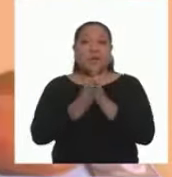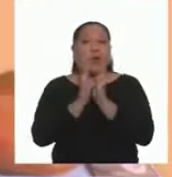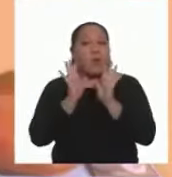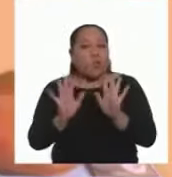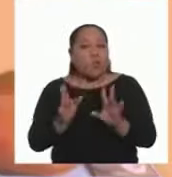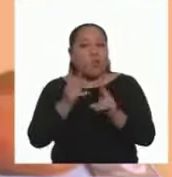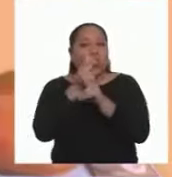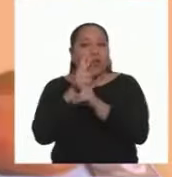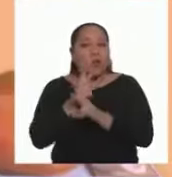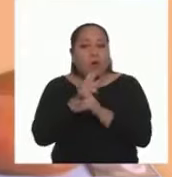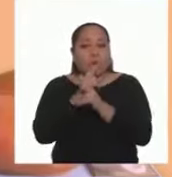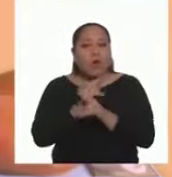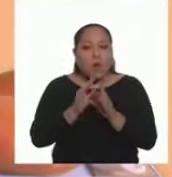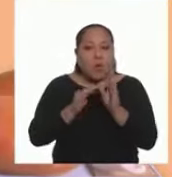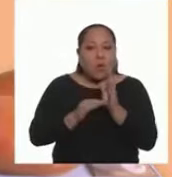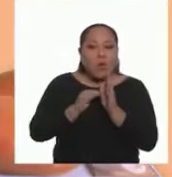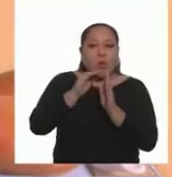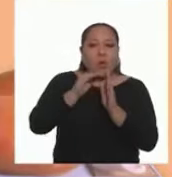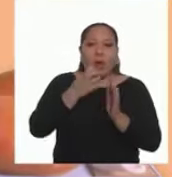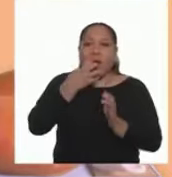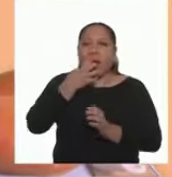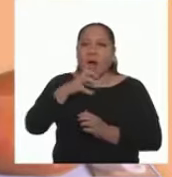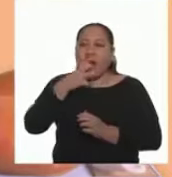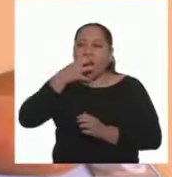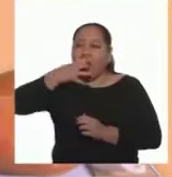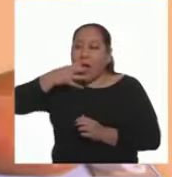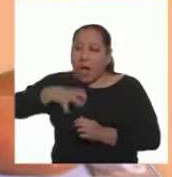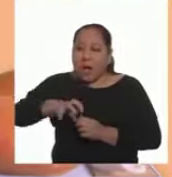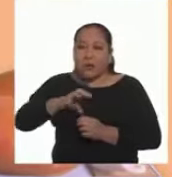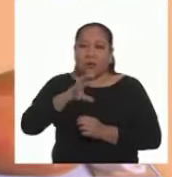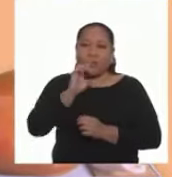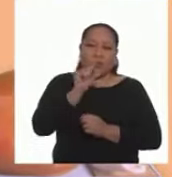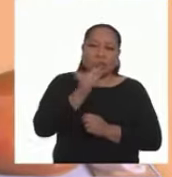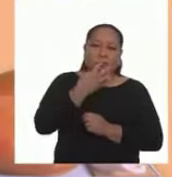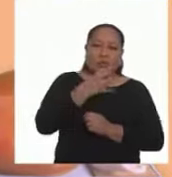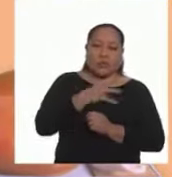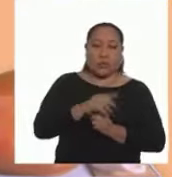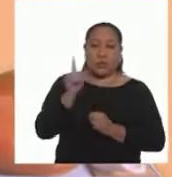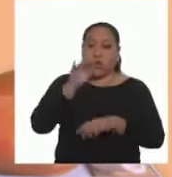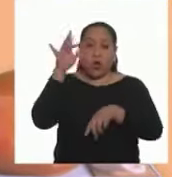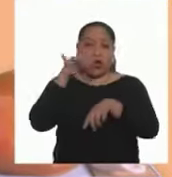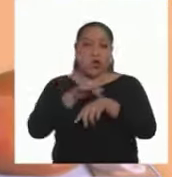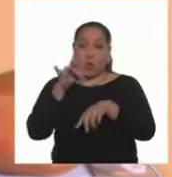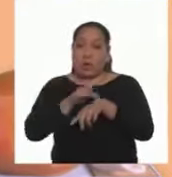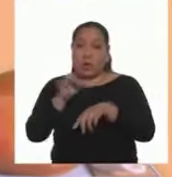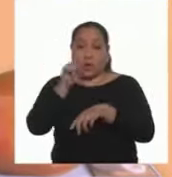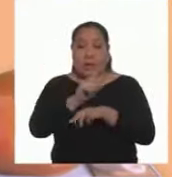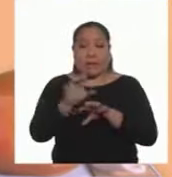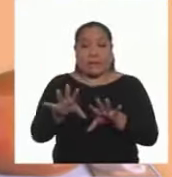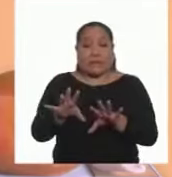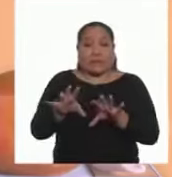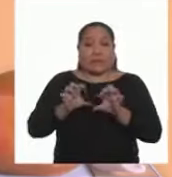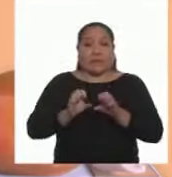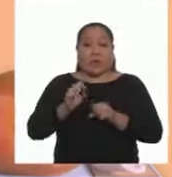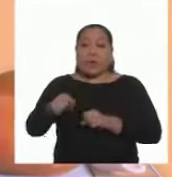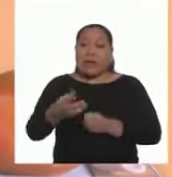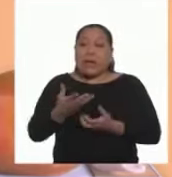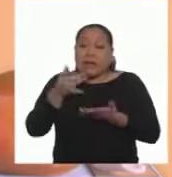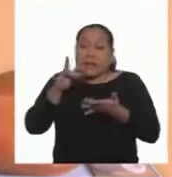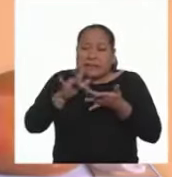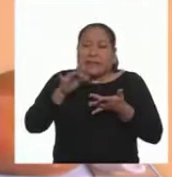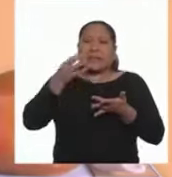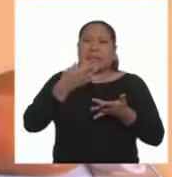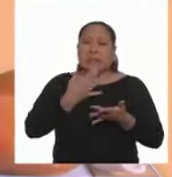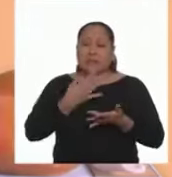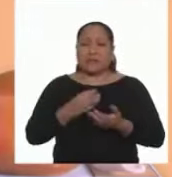Pídanle Que tenga cuidado Con las temperaturas Cuando algo está Muy caliente No se debe tocar Hasta que se